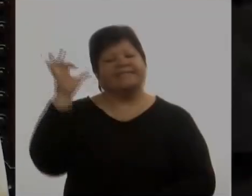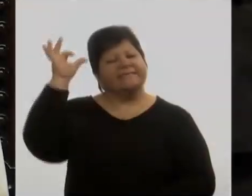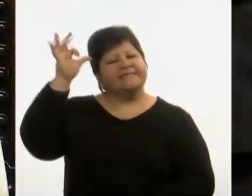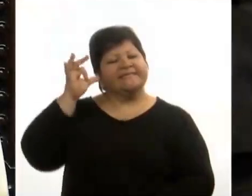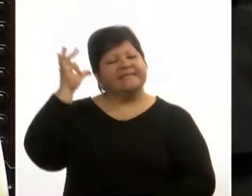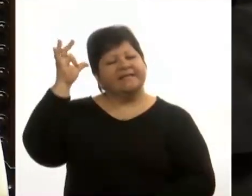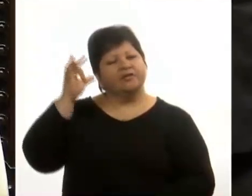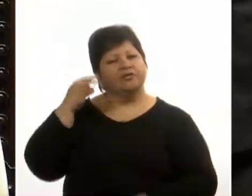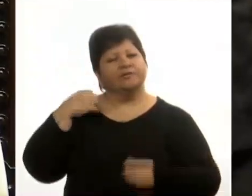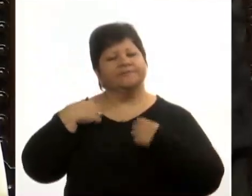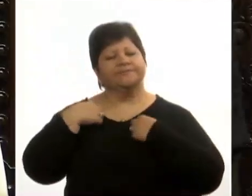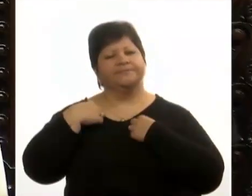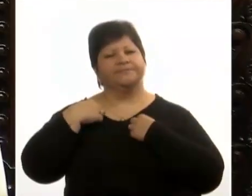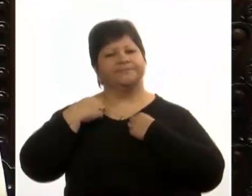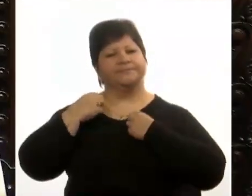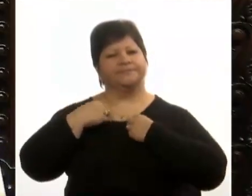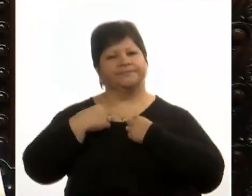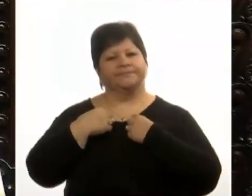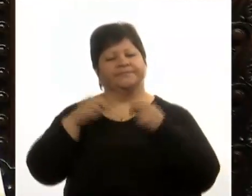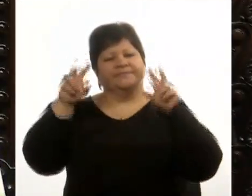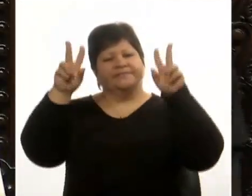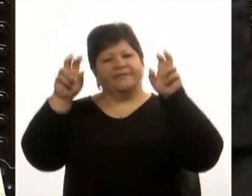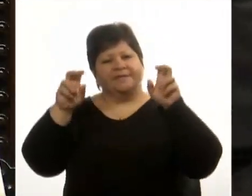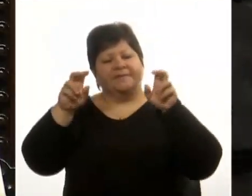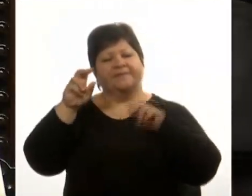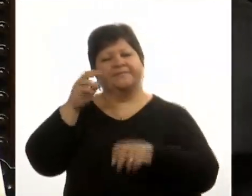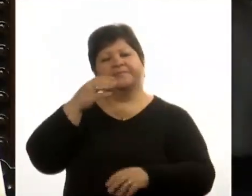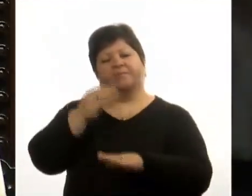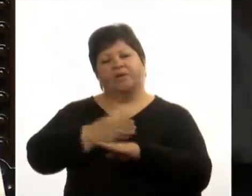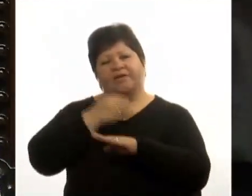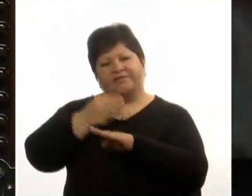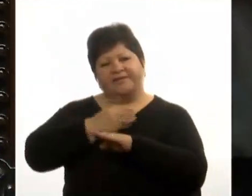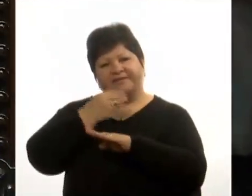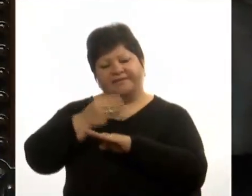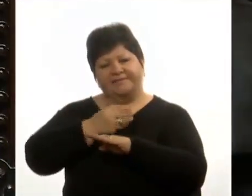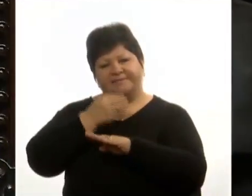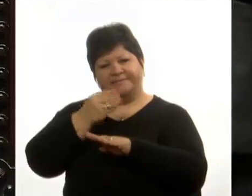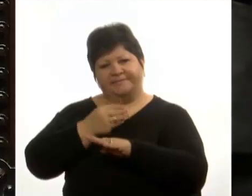Continuando con la discusión del tema, tiene la palabra el senador Bordaberri.